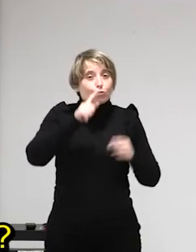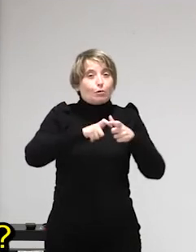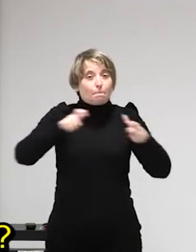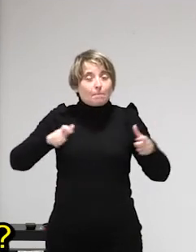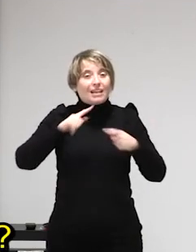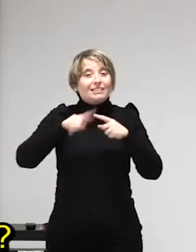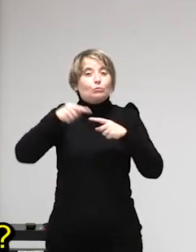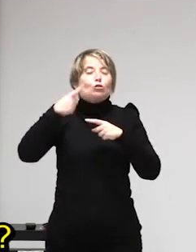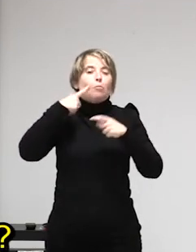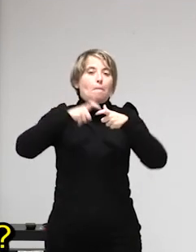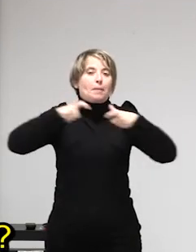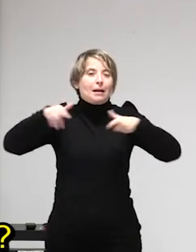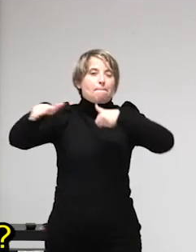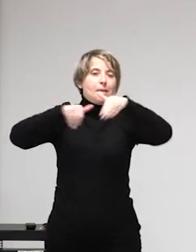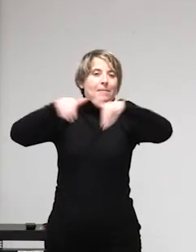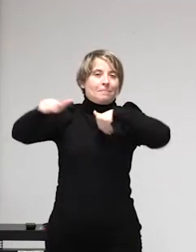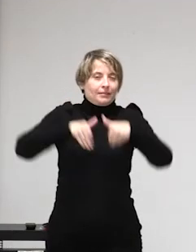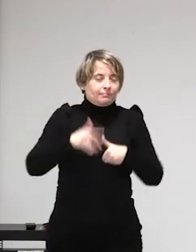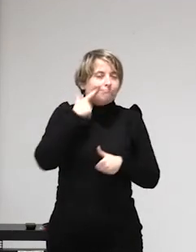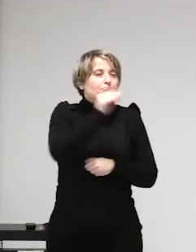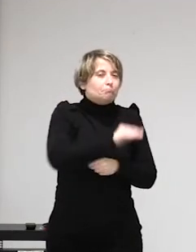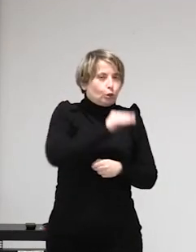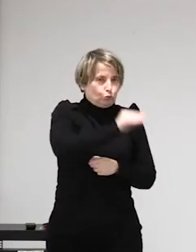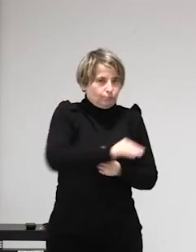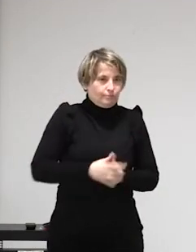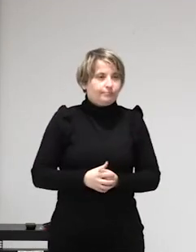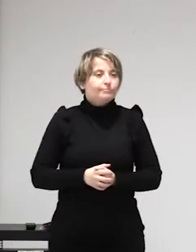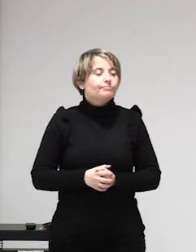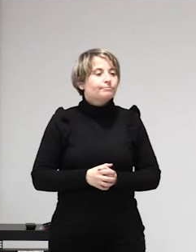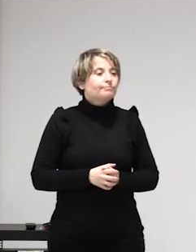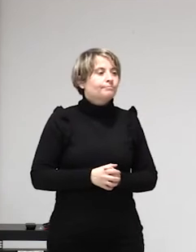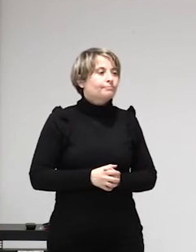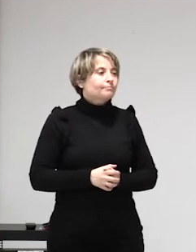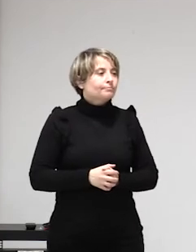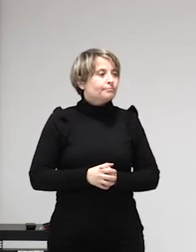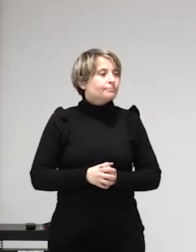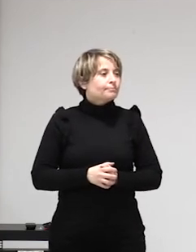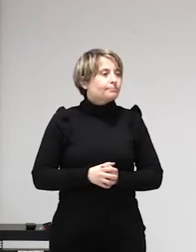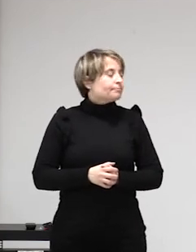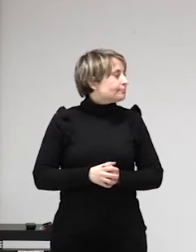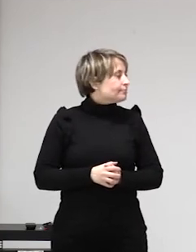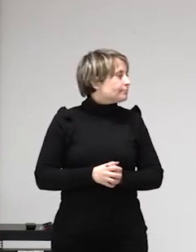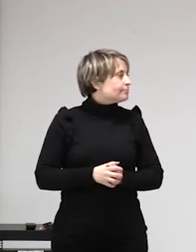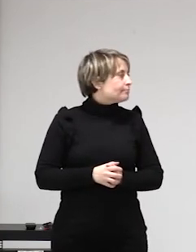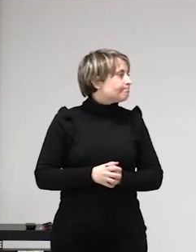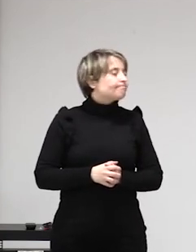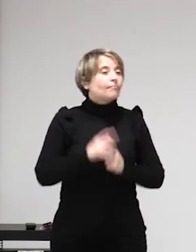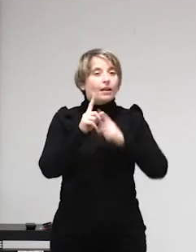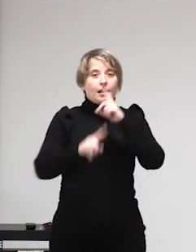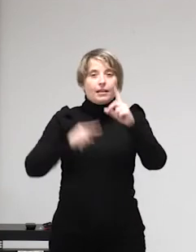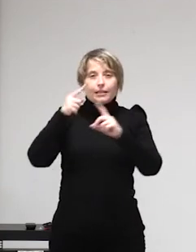que se generen mayores situaciones de riesgo si exactamente esto es bueno dime